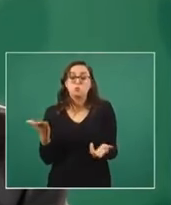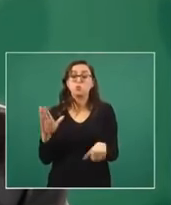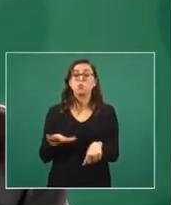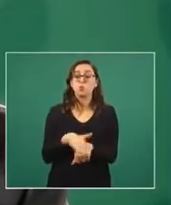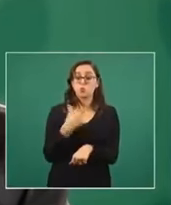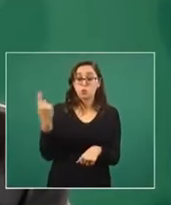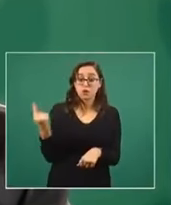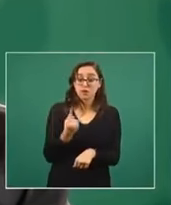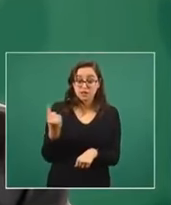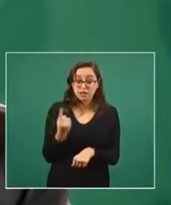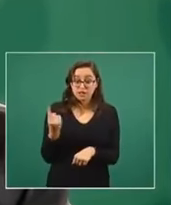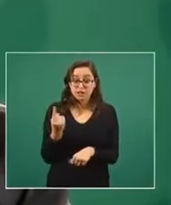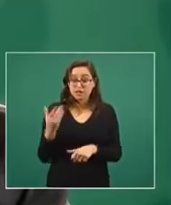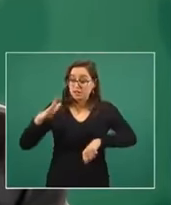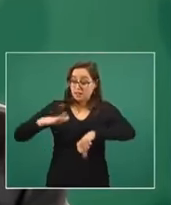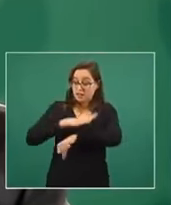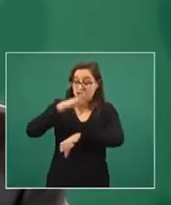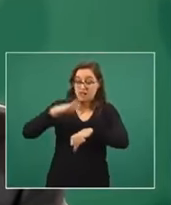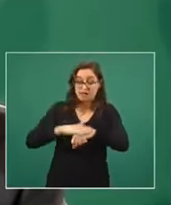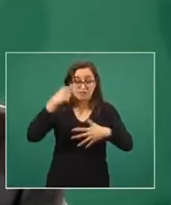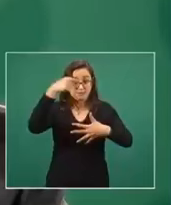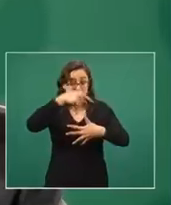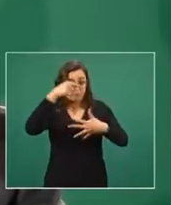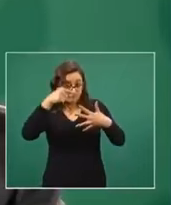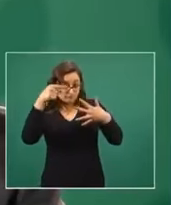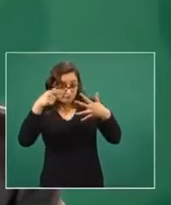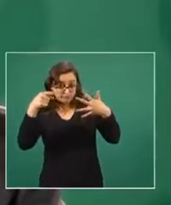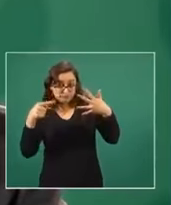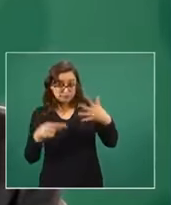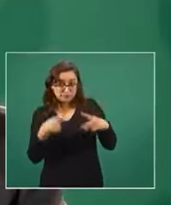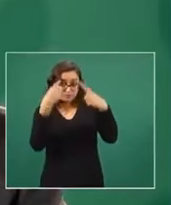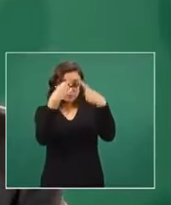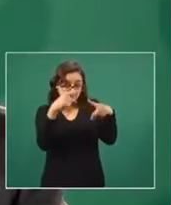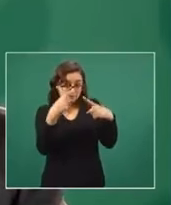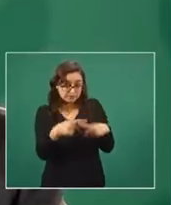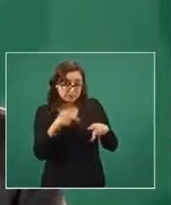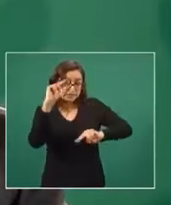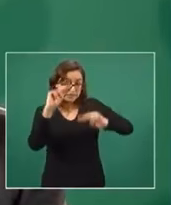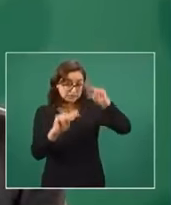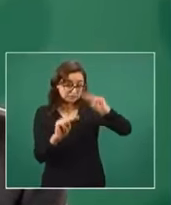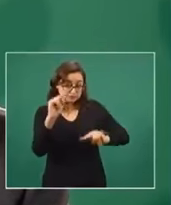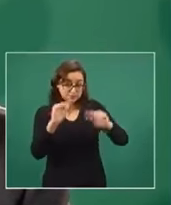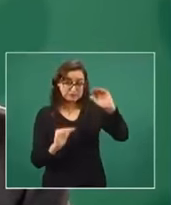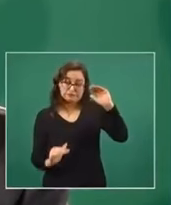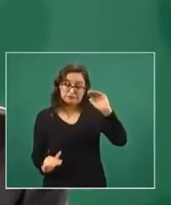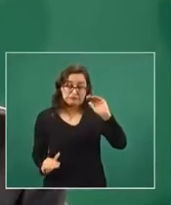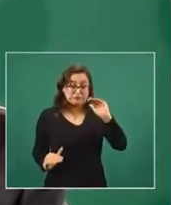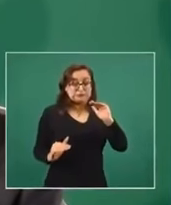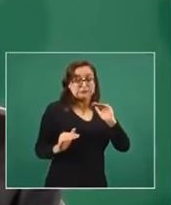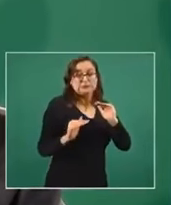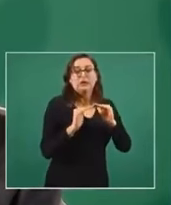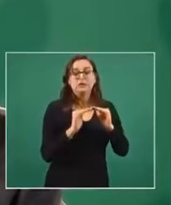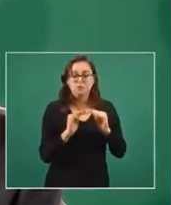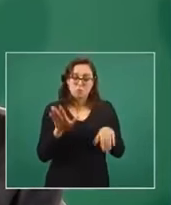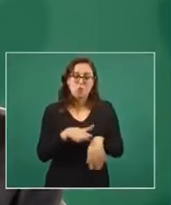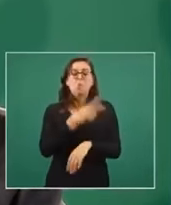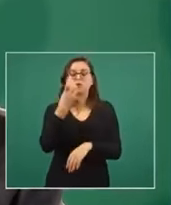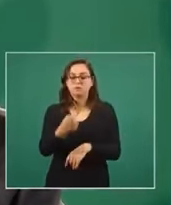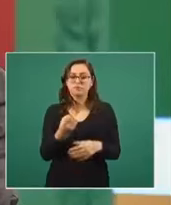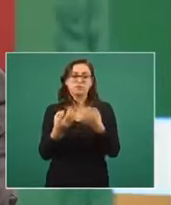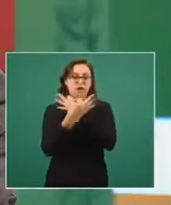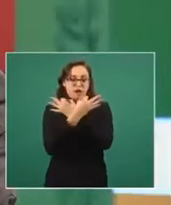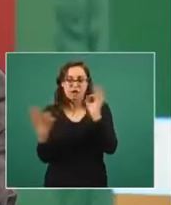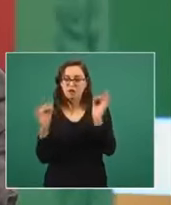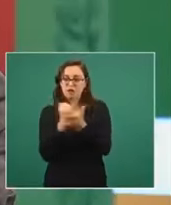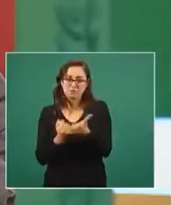de actividad epidémica son muy intensos, están en grados intensos. Entonces, en la Ciudad de México,